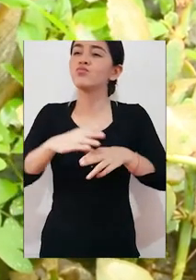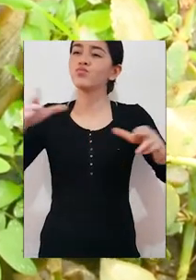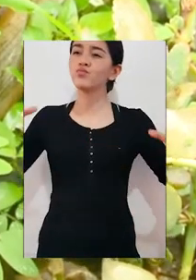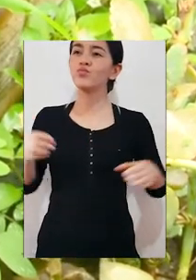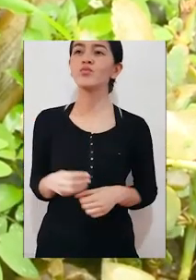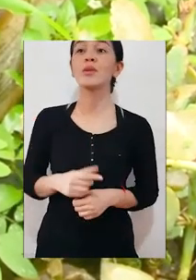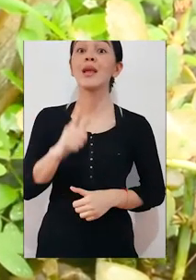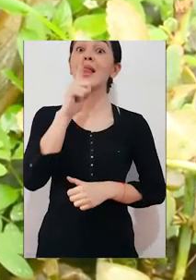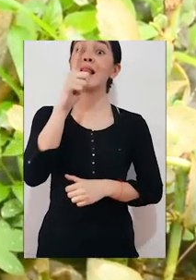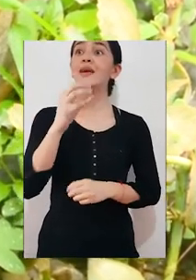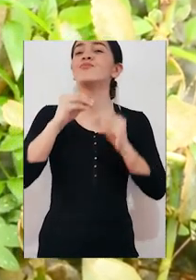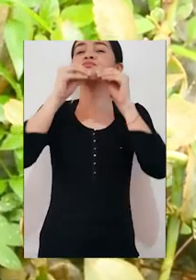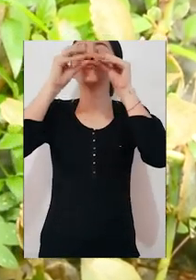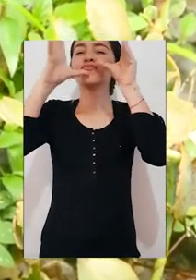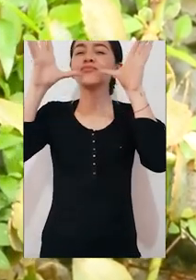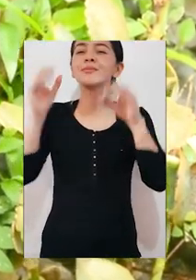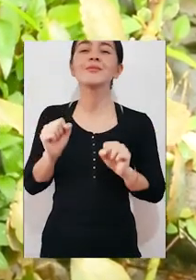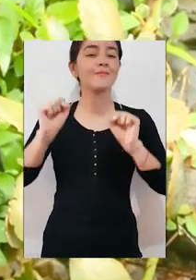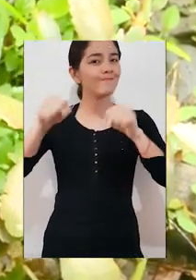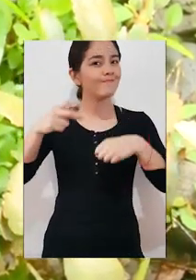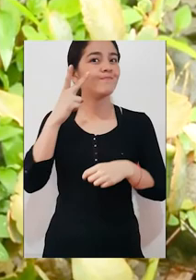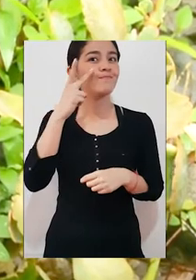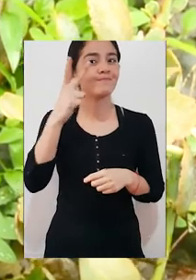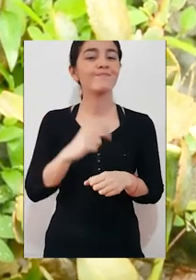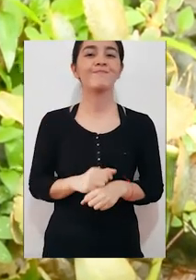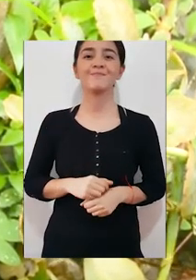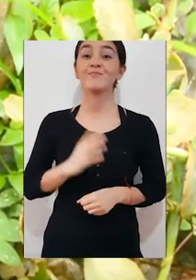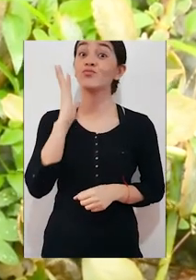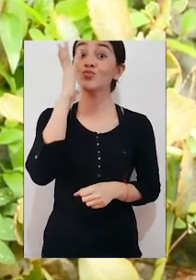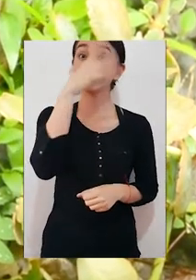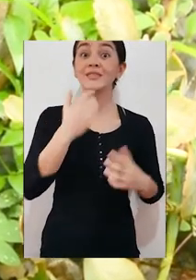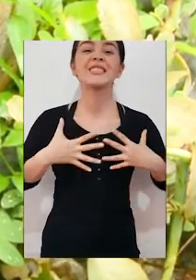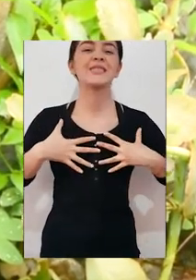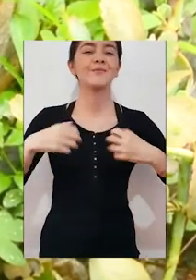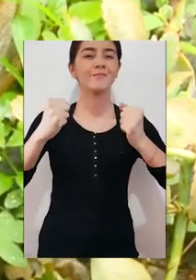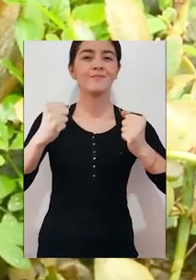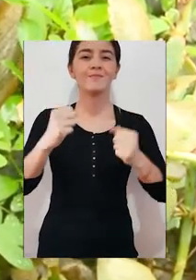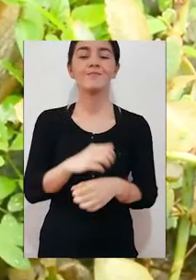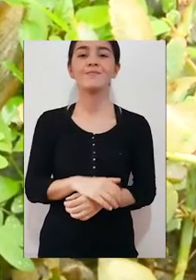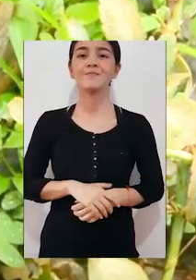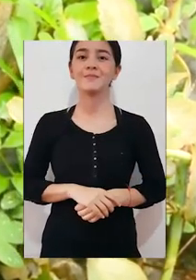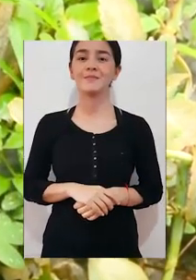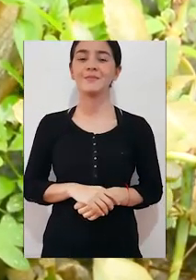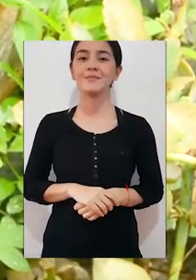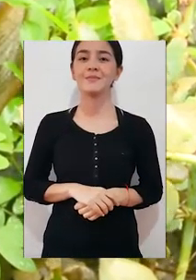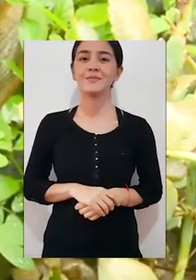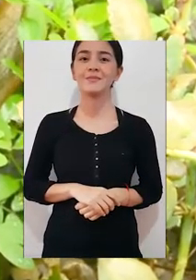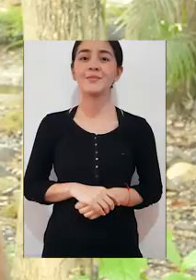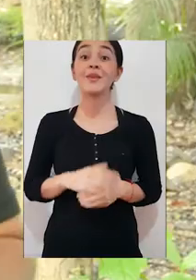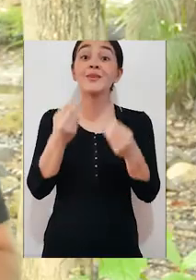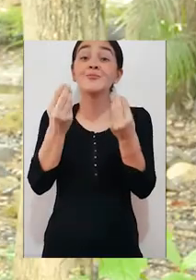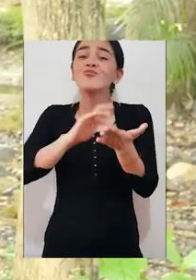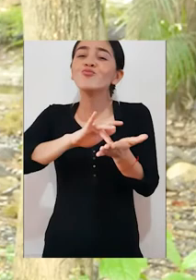abierto, donde la luz del día les pueda dar perfectamente. Y así van a ver que sus plantas van a crecer bastante bonitas y bastante fuertes.